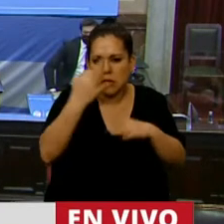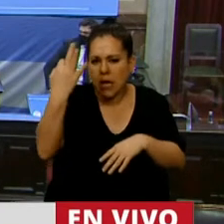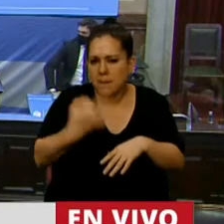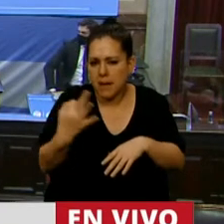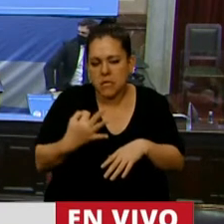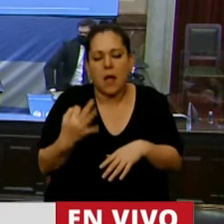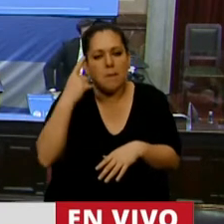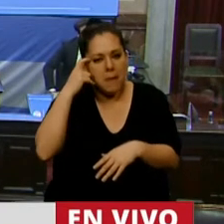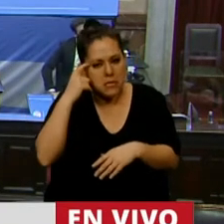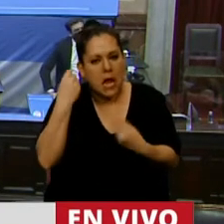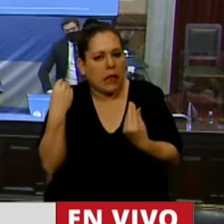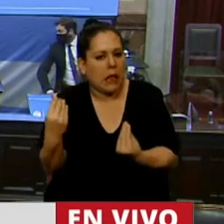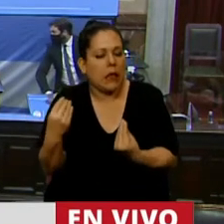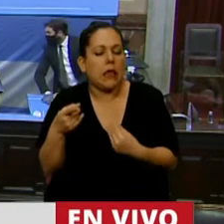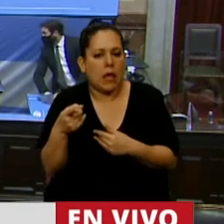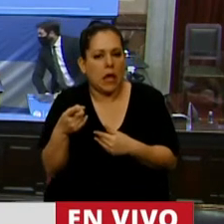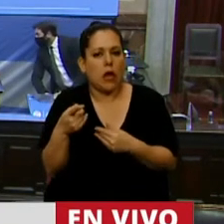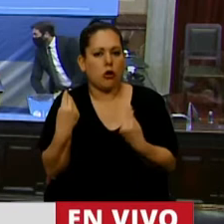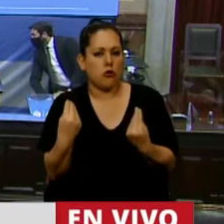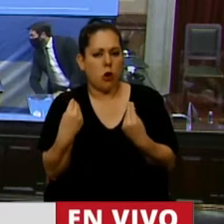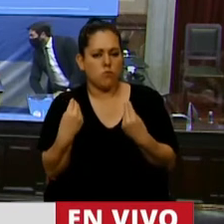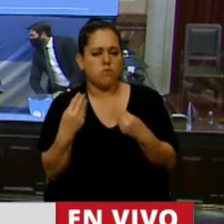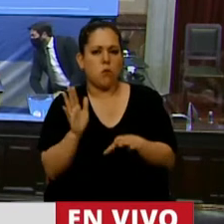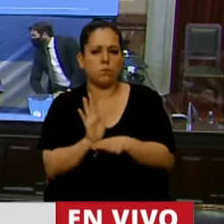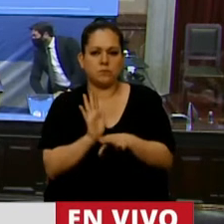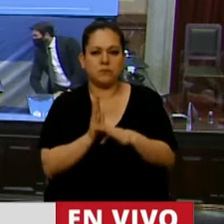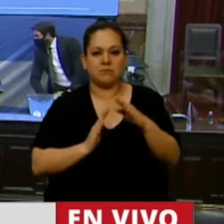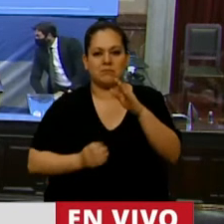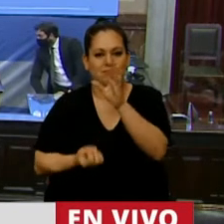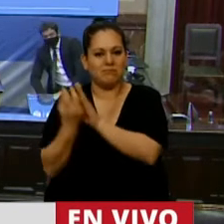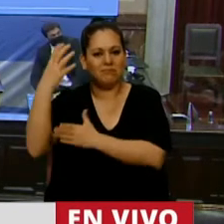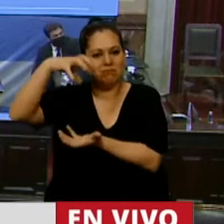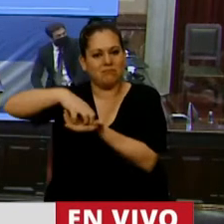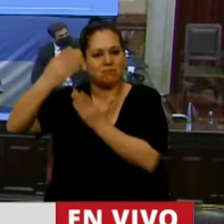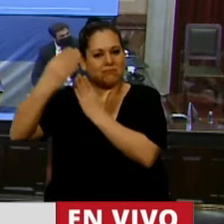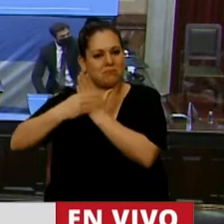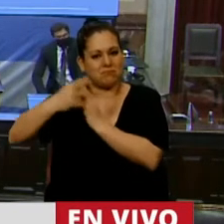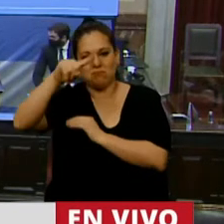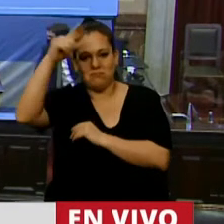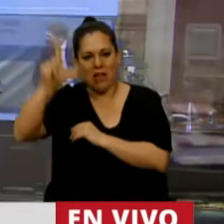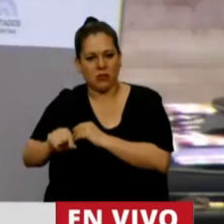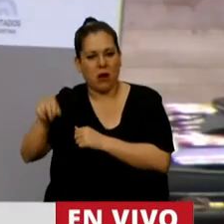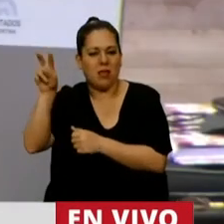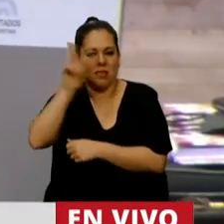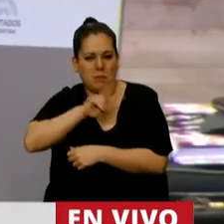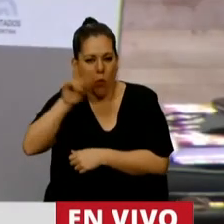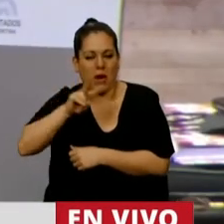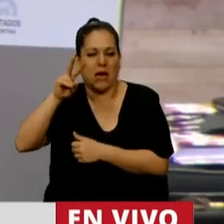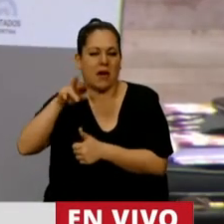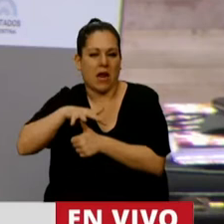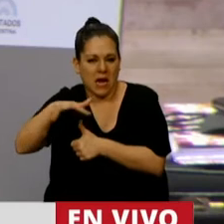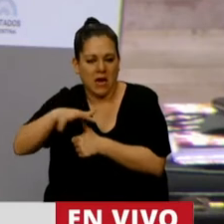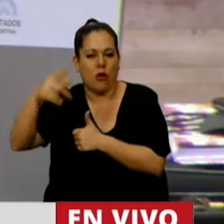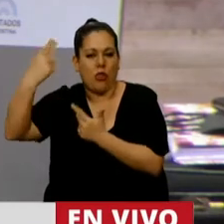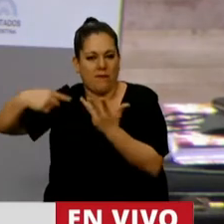pensar cómo a partir de la construcción del Ministerio Nacional de Mujeres, Géneros y Diversidad, hemos